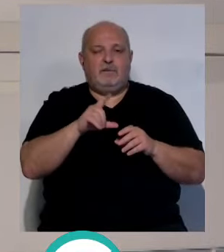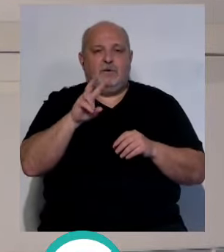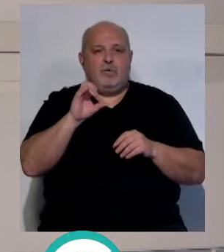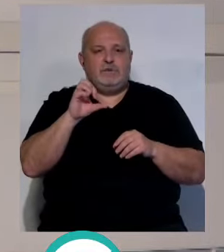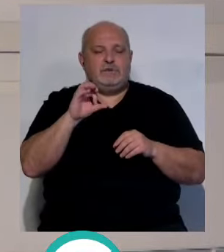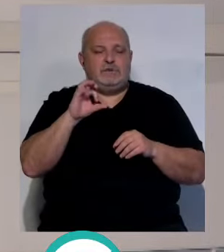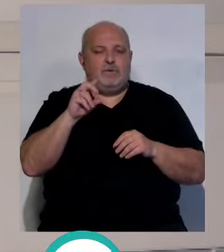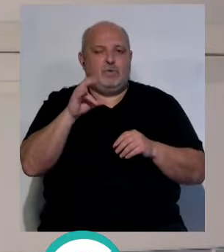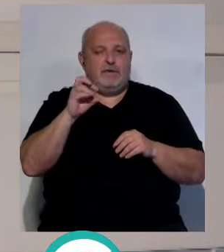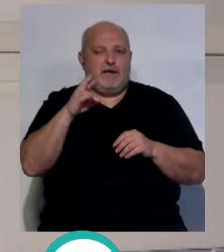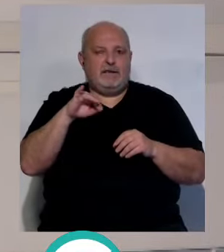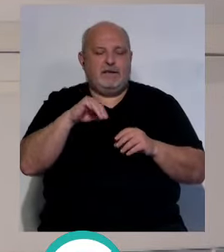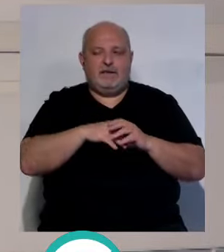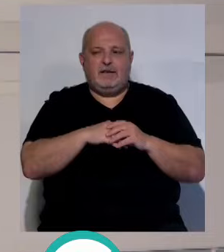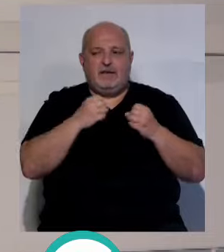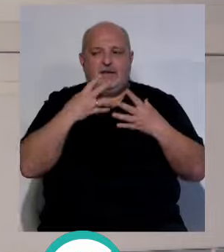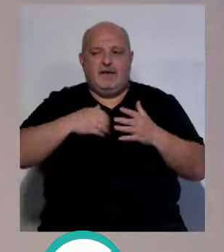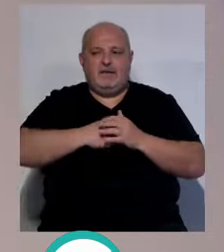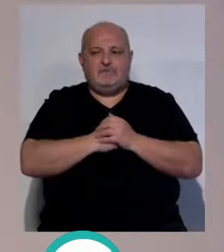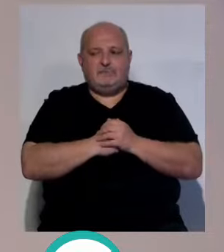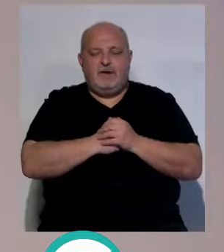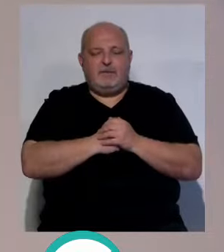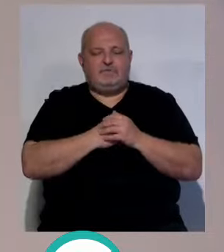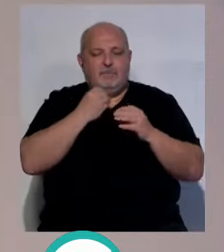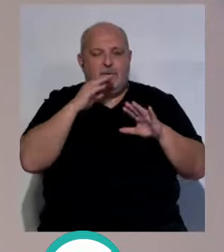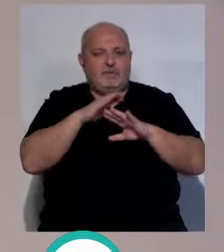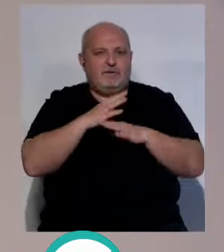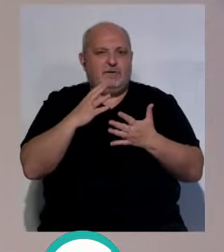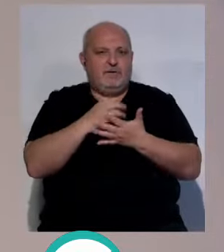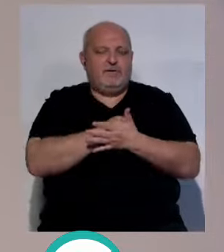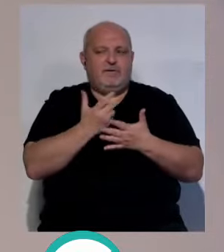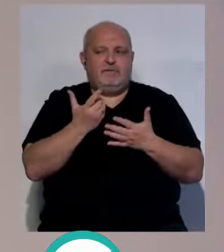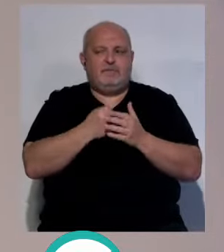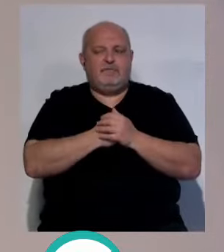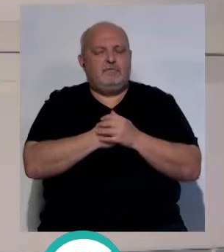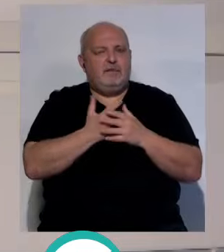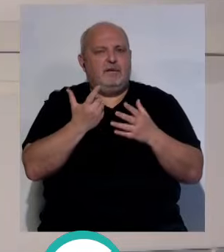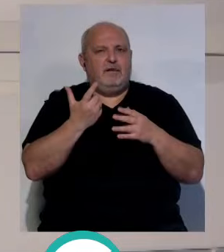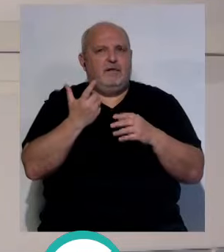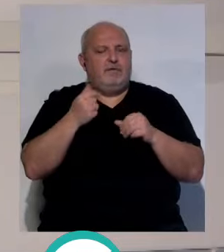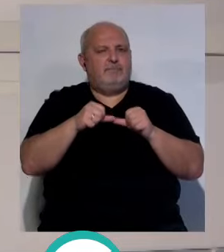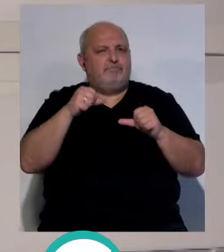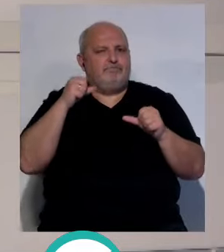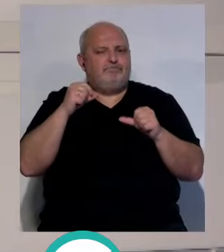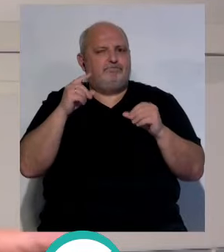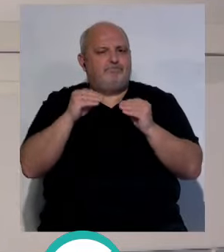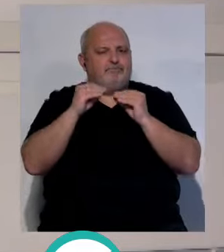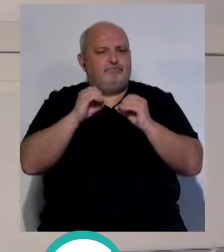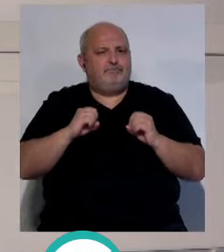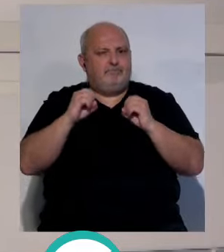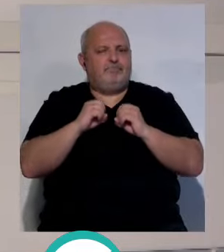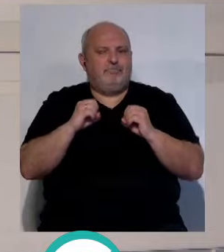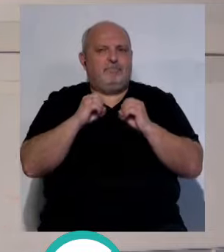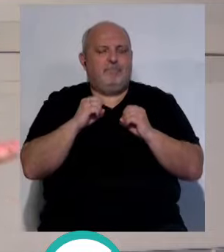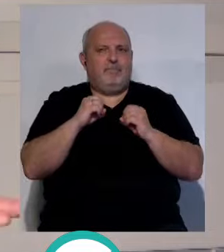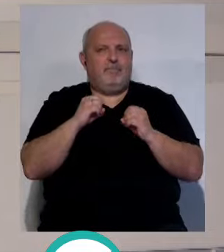...Luis Escarti, que se me iba ahora mismo de la mente... ...Luis, ¿qué tal? ¿Cómo estás? buenas tardes, buenas noches a todos... Digo yo, que no terminamos de romper... ...y de coincidir con